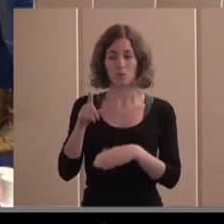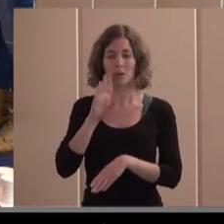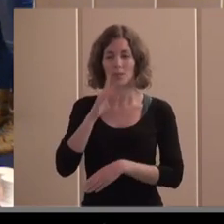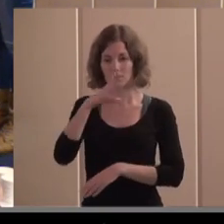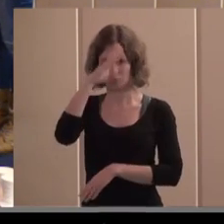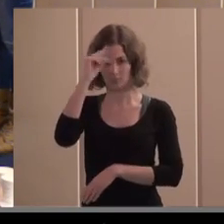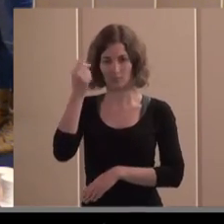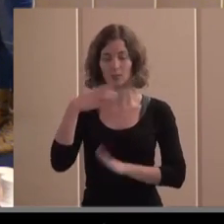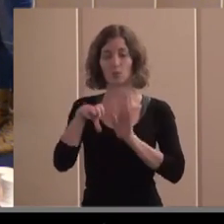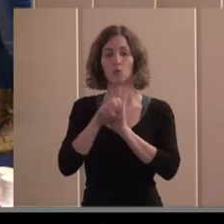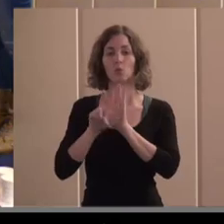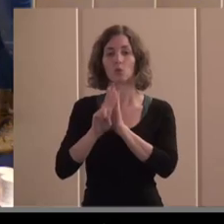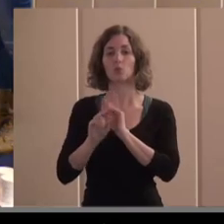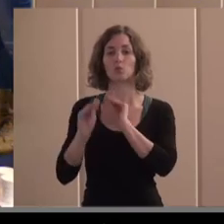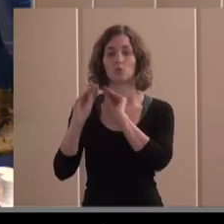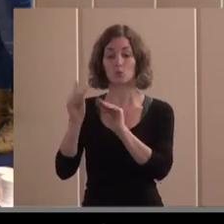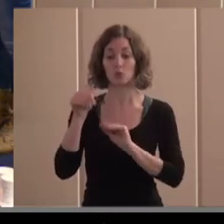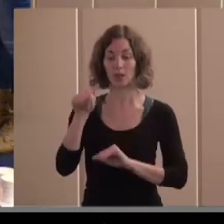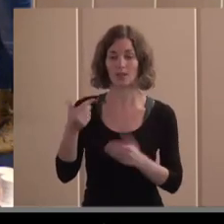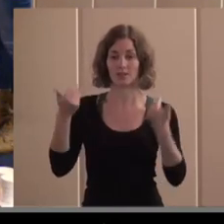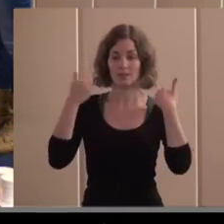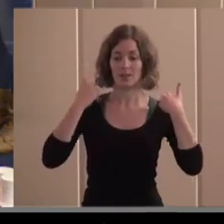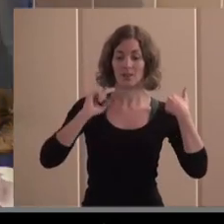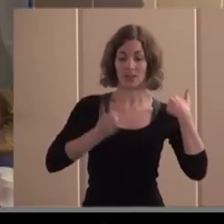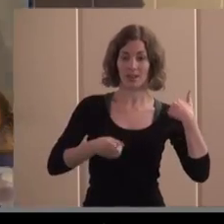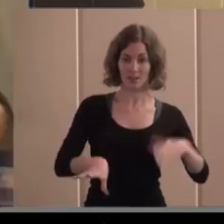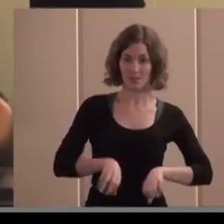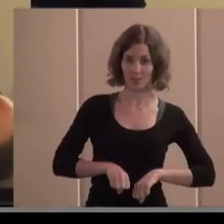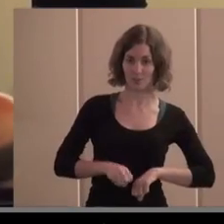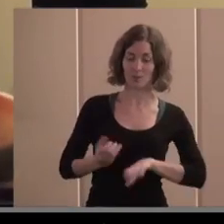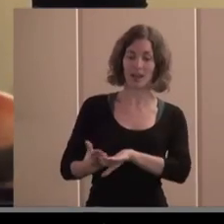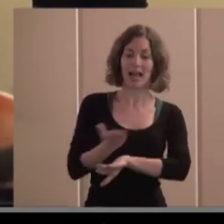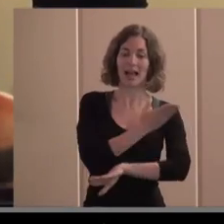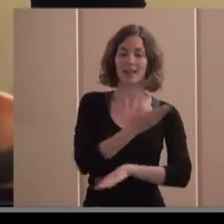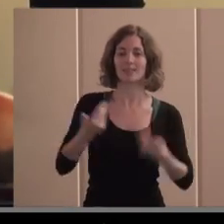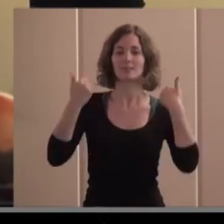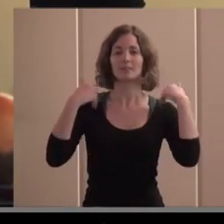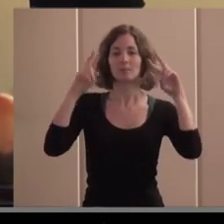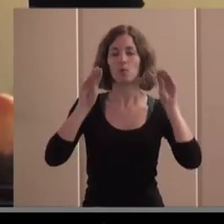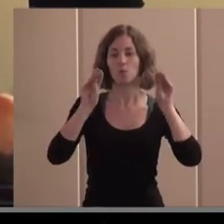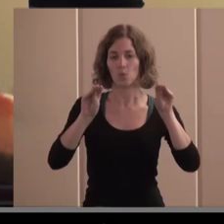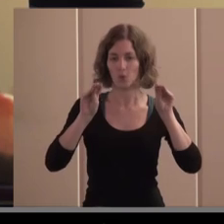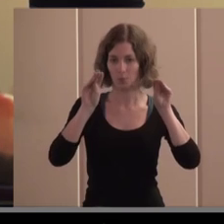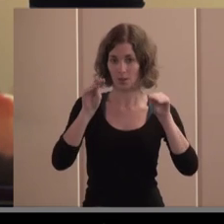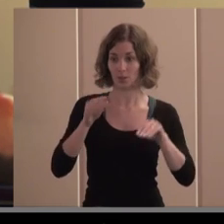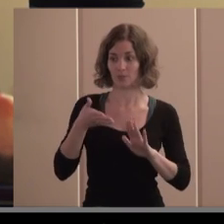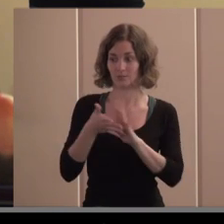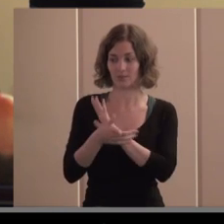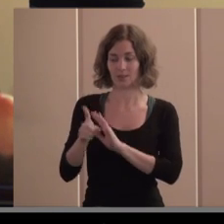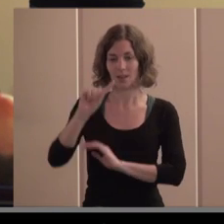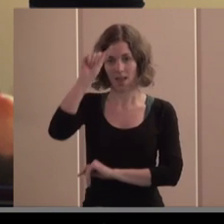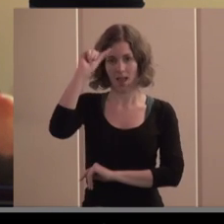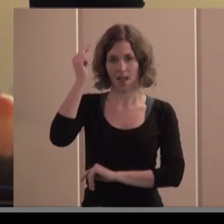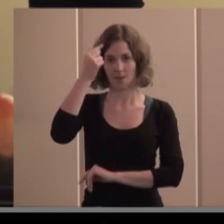antes de tener la responsabilidad de la dirección se hizo cargo de la formación y sus habilidades